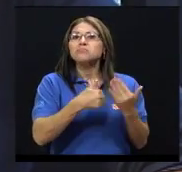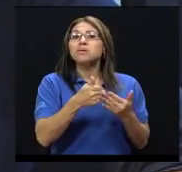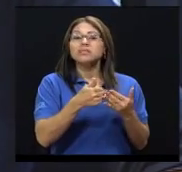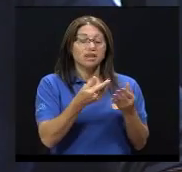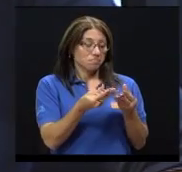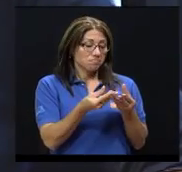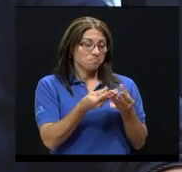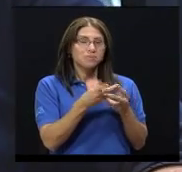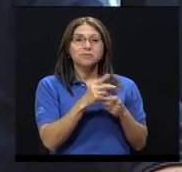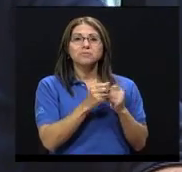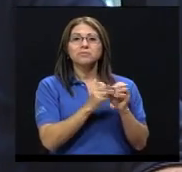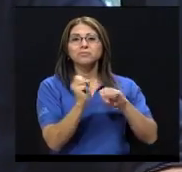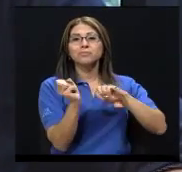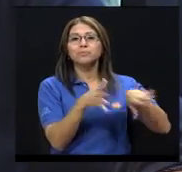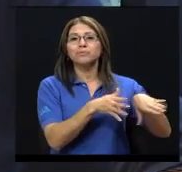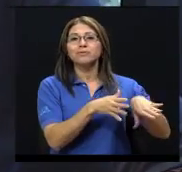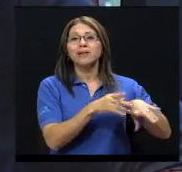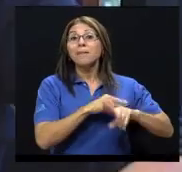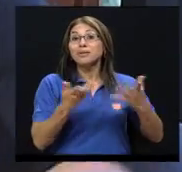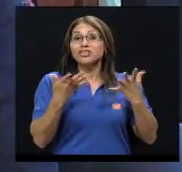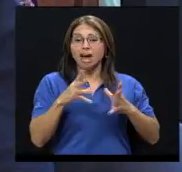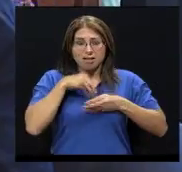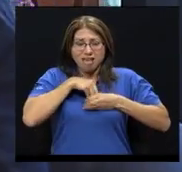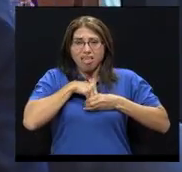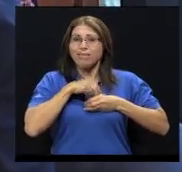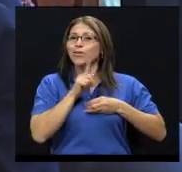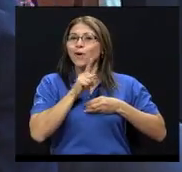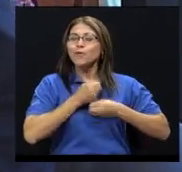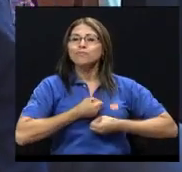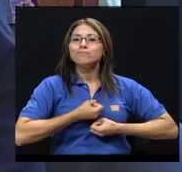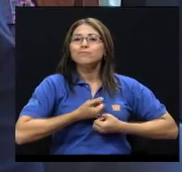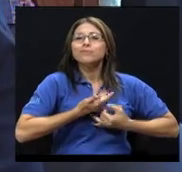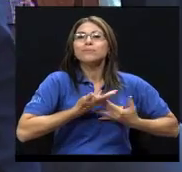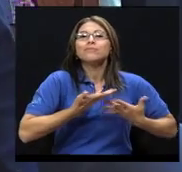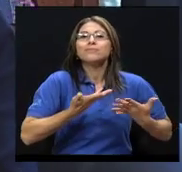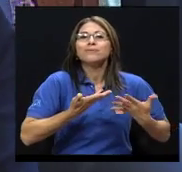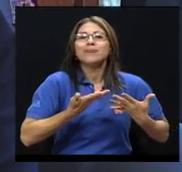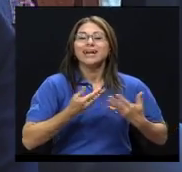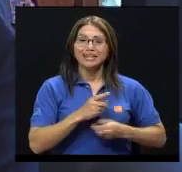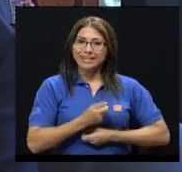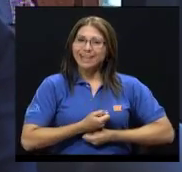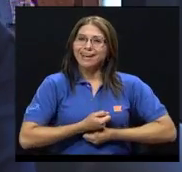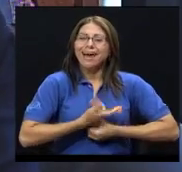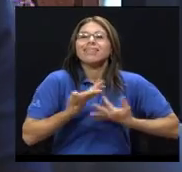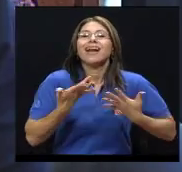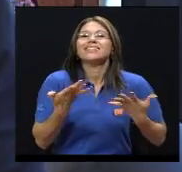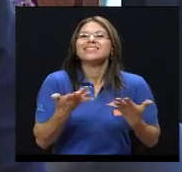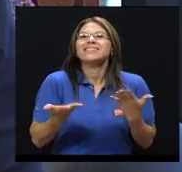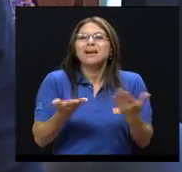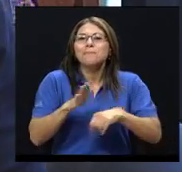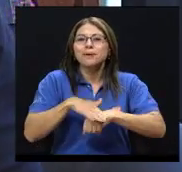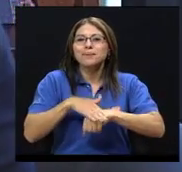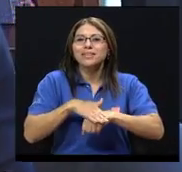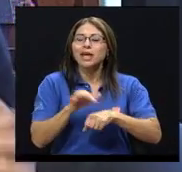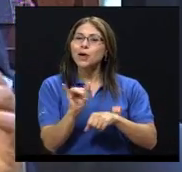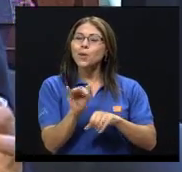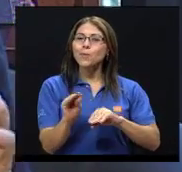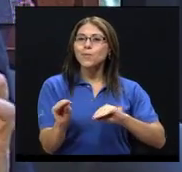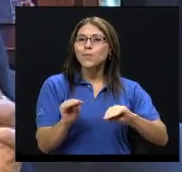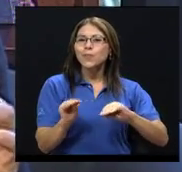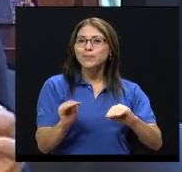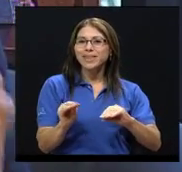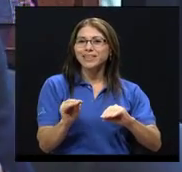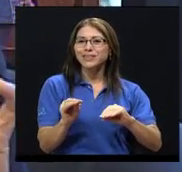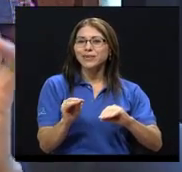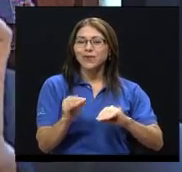todo eso no se quedó dentro de mí, ya lo saqué. Entonces, ¿qué es lo que permiten las catarsis? Permiten como un movimiento, permiten que